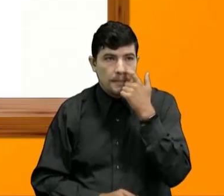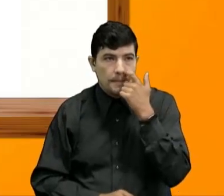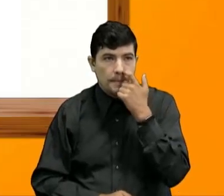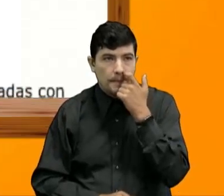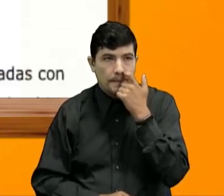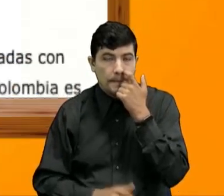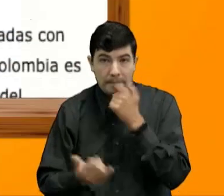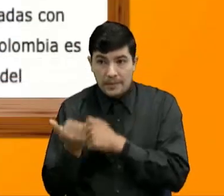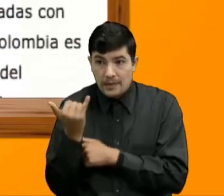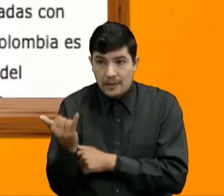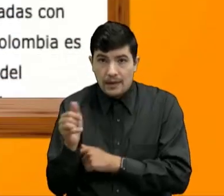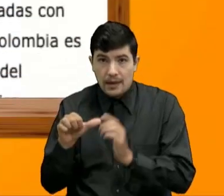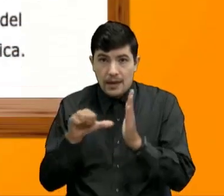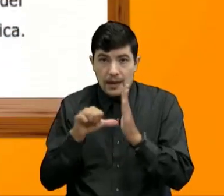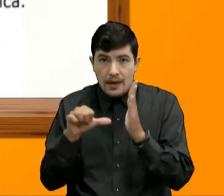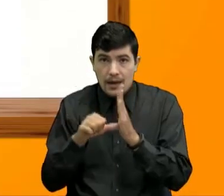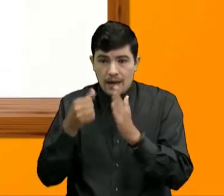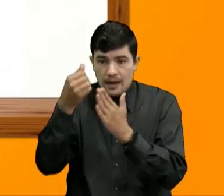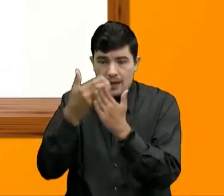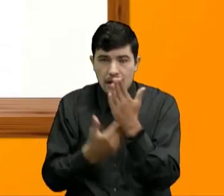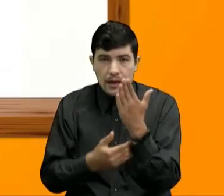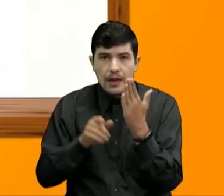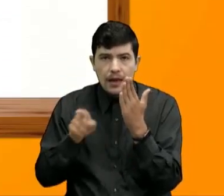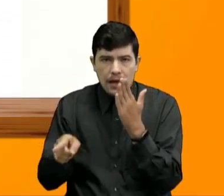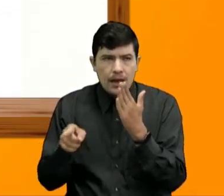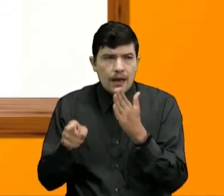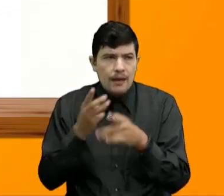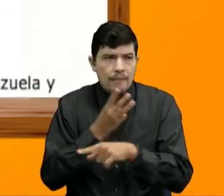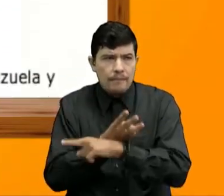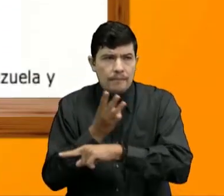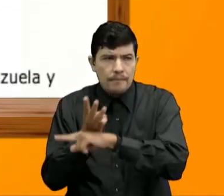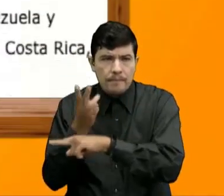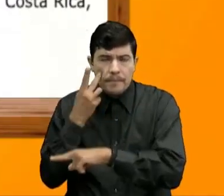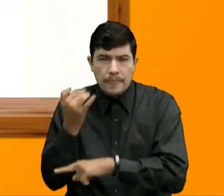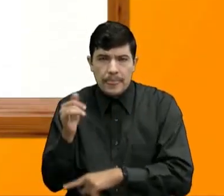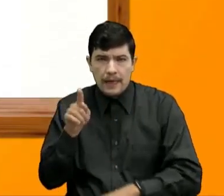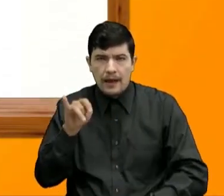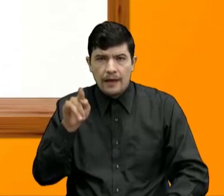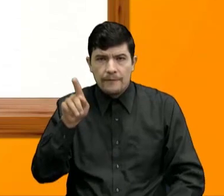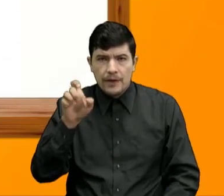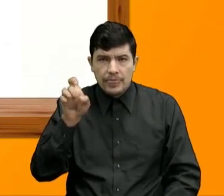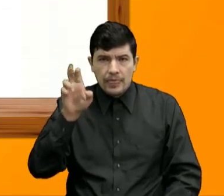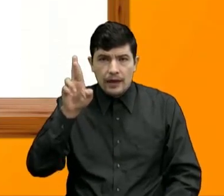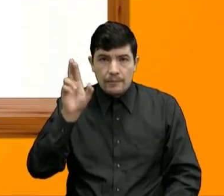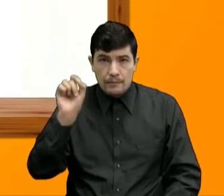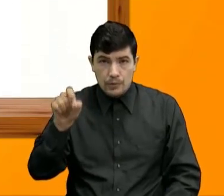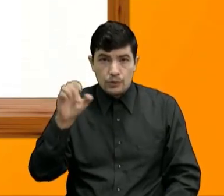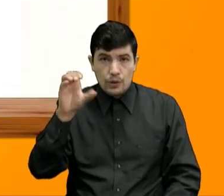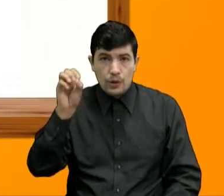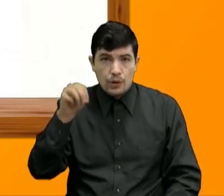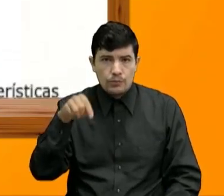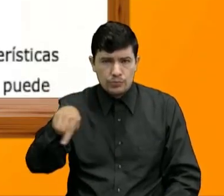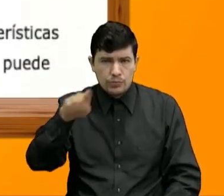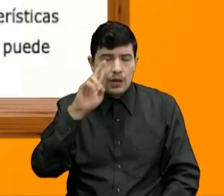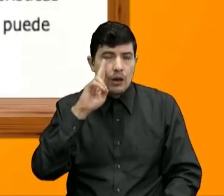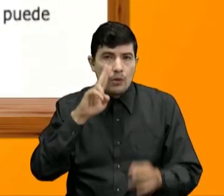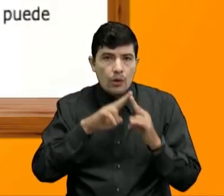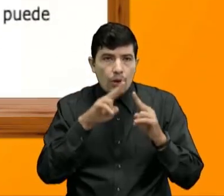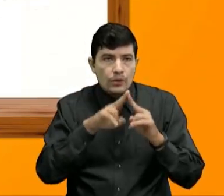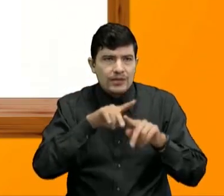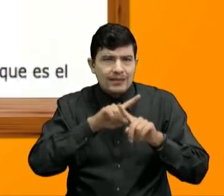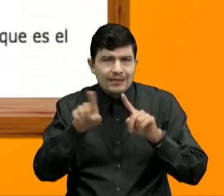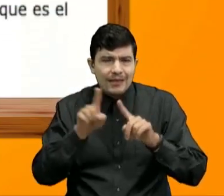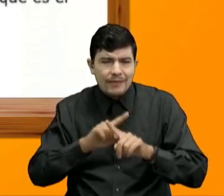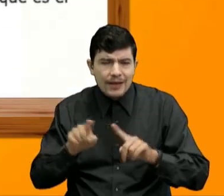En este artículo De la página Lifether.com Podrás entender Cada uno De los aspectos Positivos De la